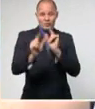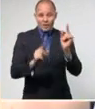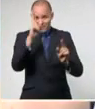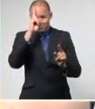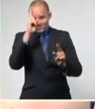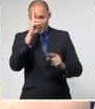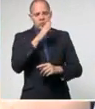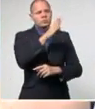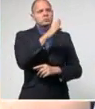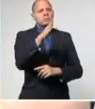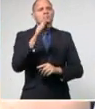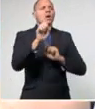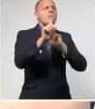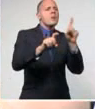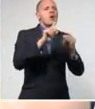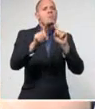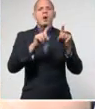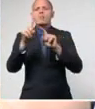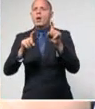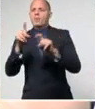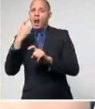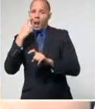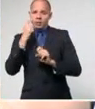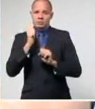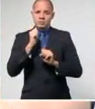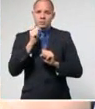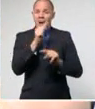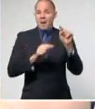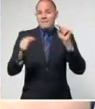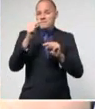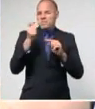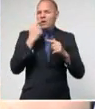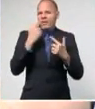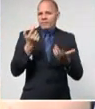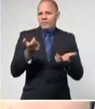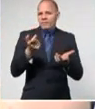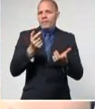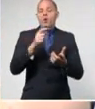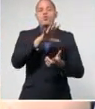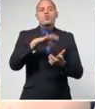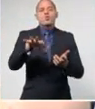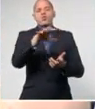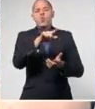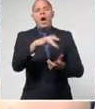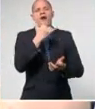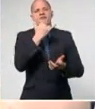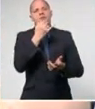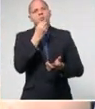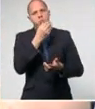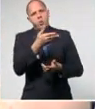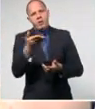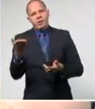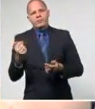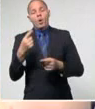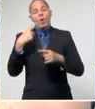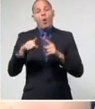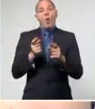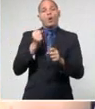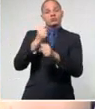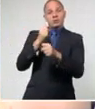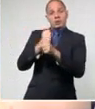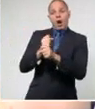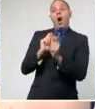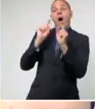asintomáticos se mantiene, sobre todo en las zonas de silencio, las zonas vulnerables y en los centros laborales. Este